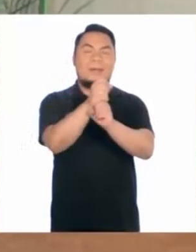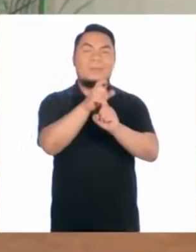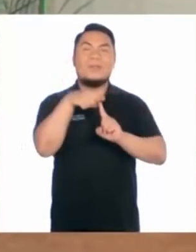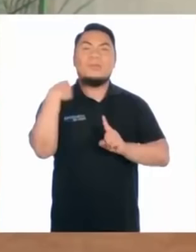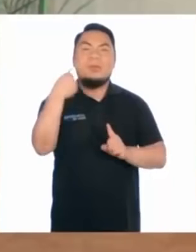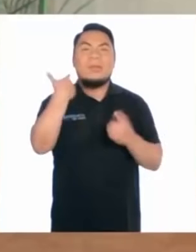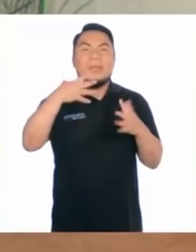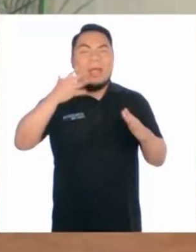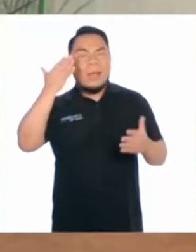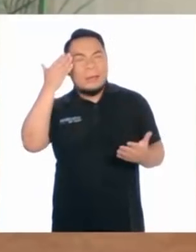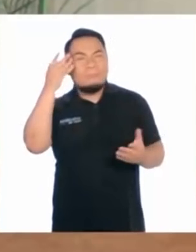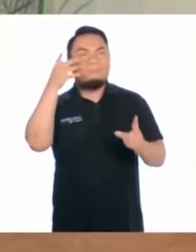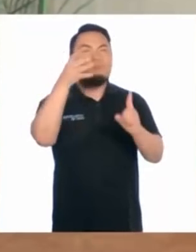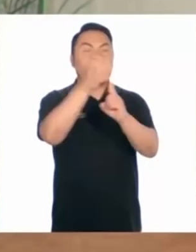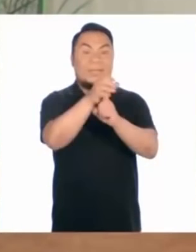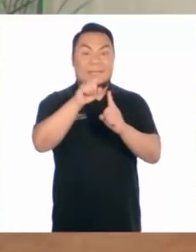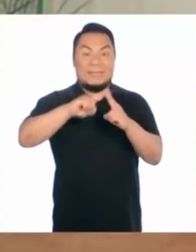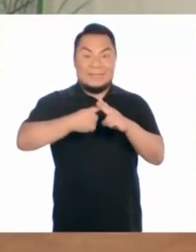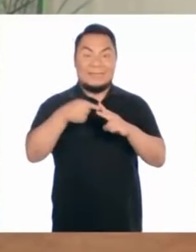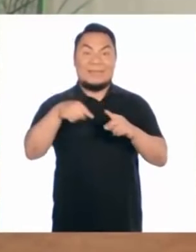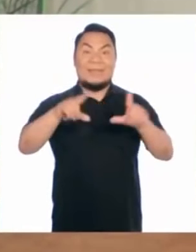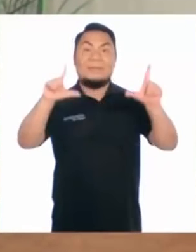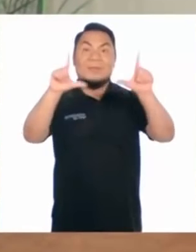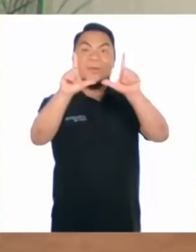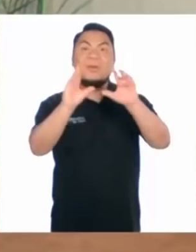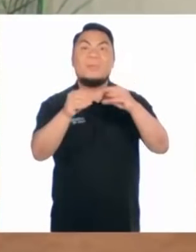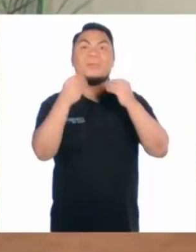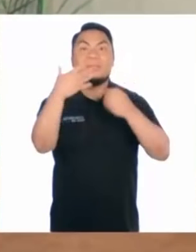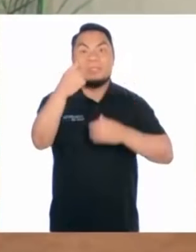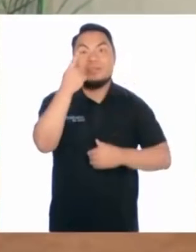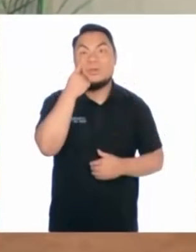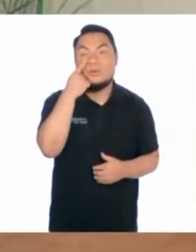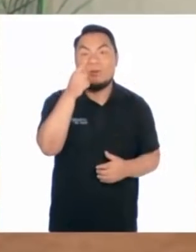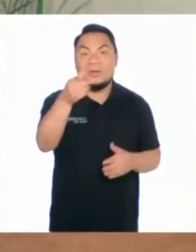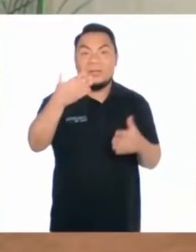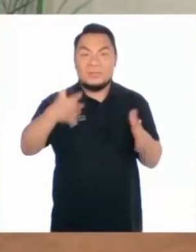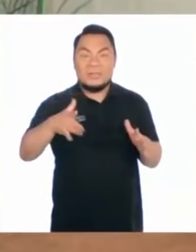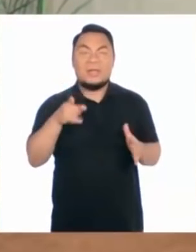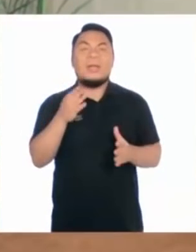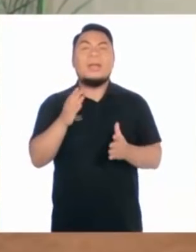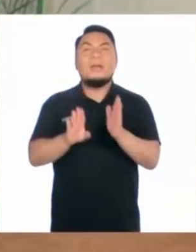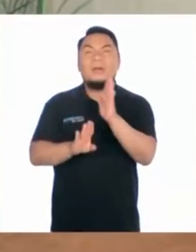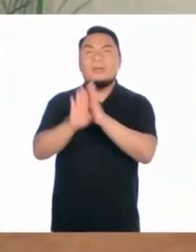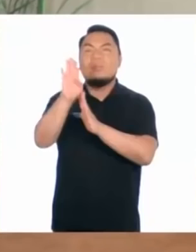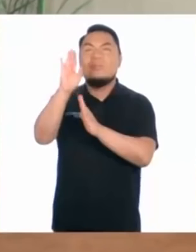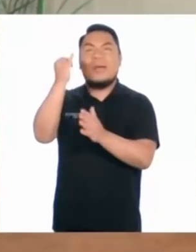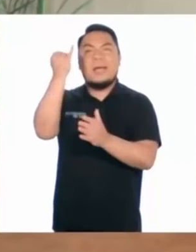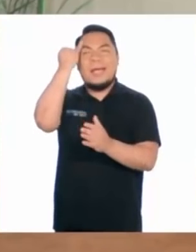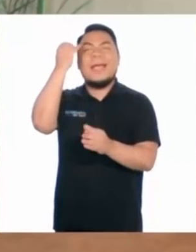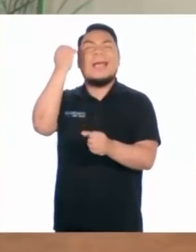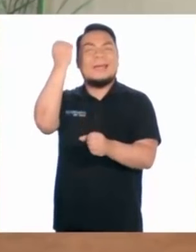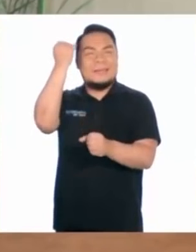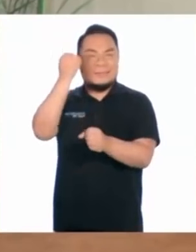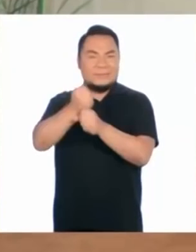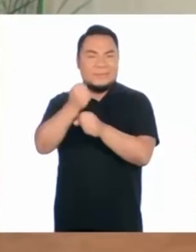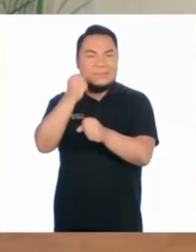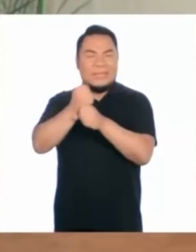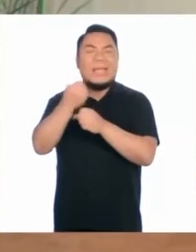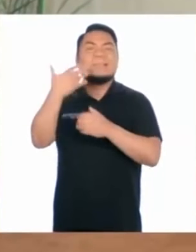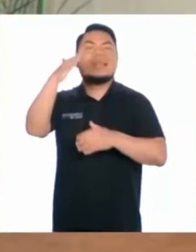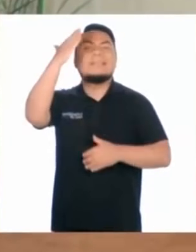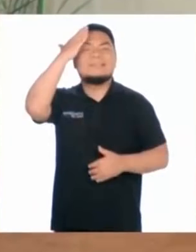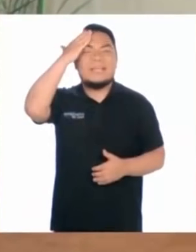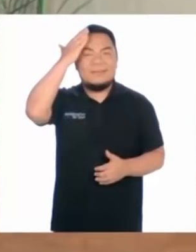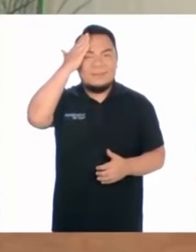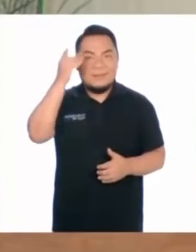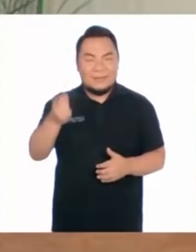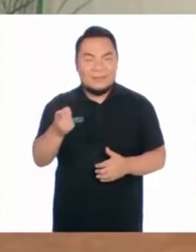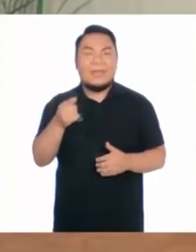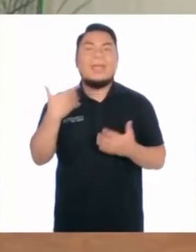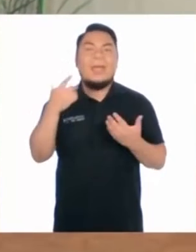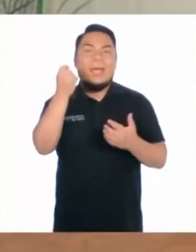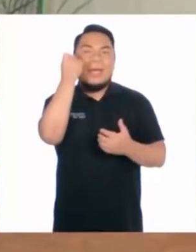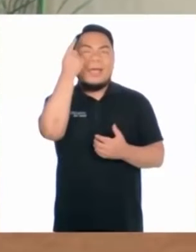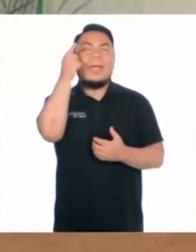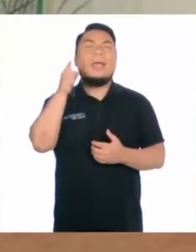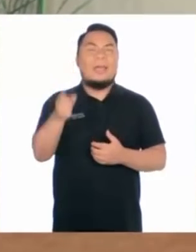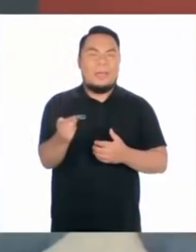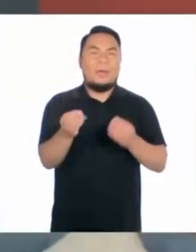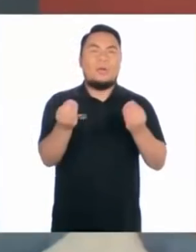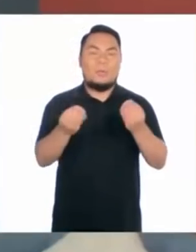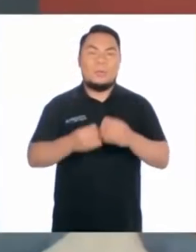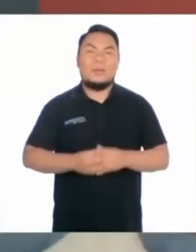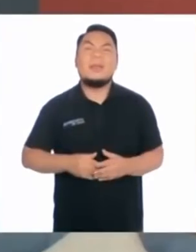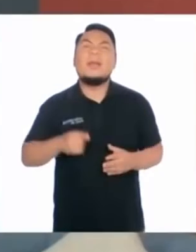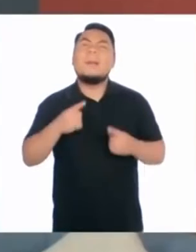logrando lo que nos hemos propuesto al inicio del programa, porque ya conocemos que es el emprendimiento y algunos ejemplos que nos permiten entenderlo.